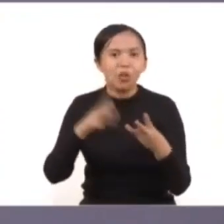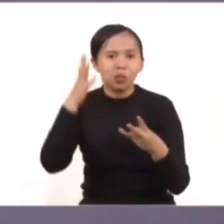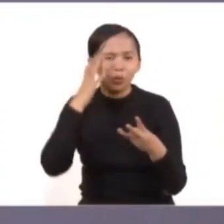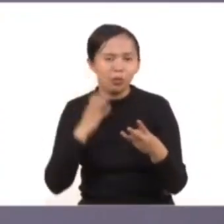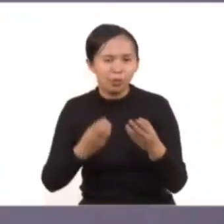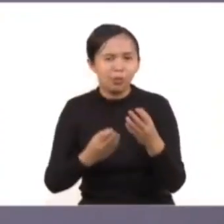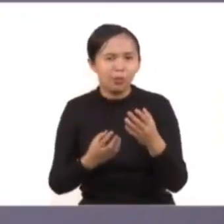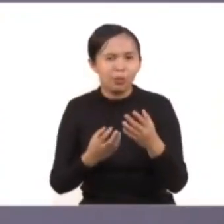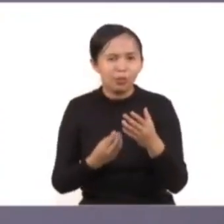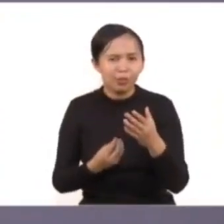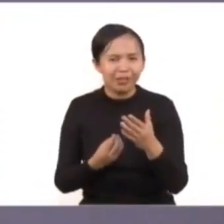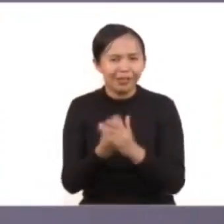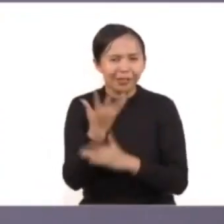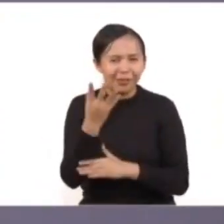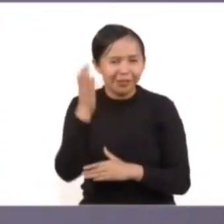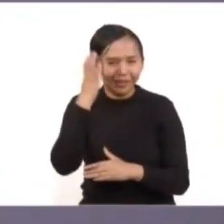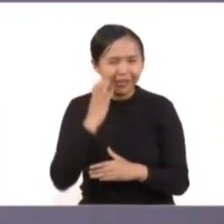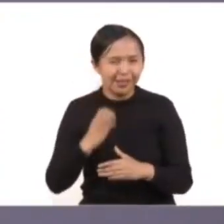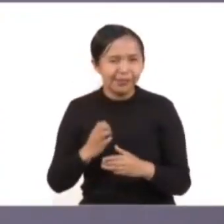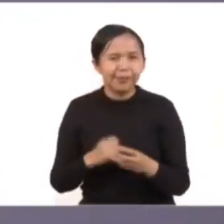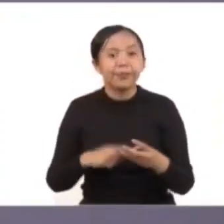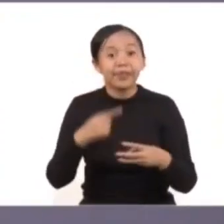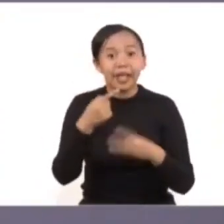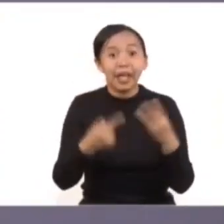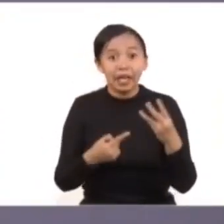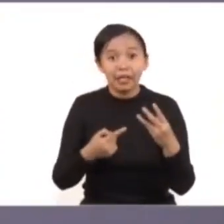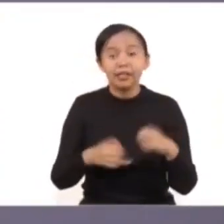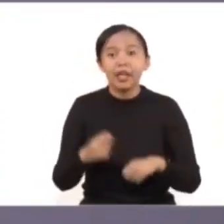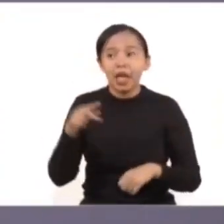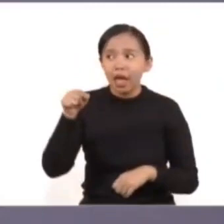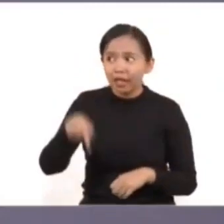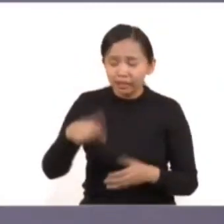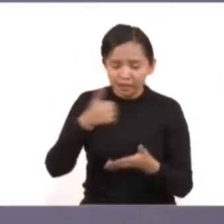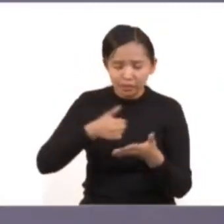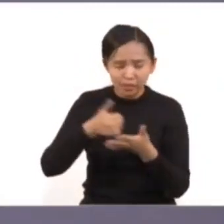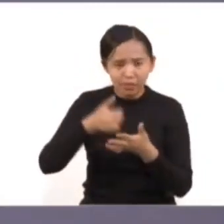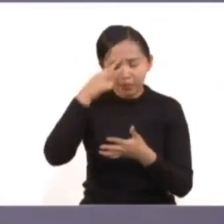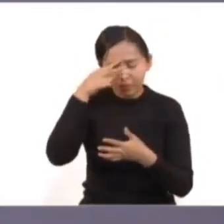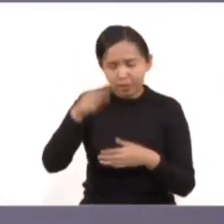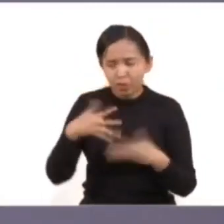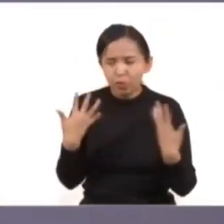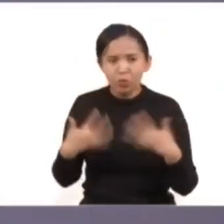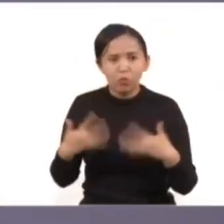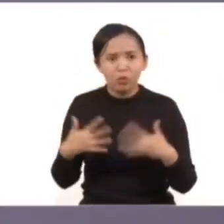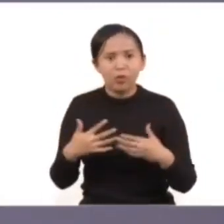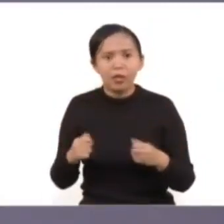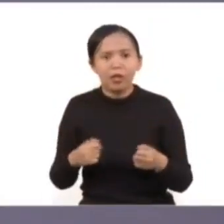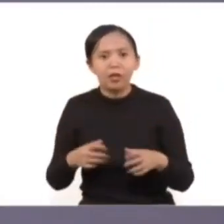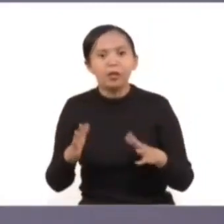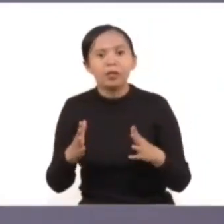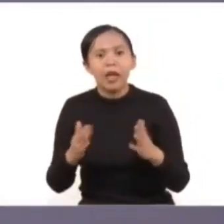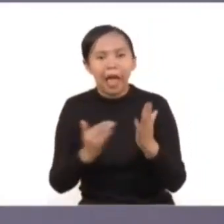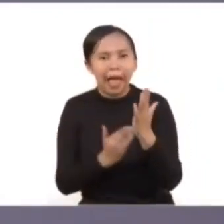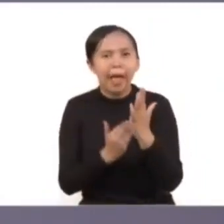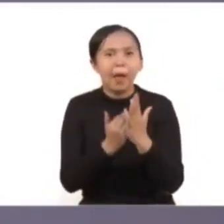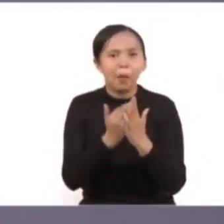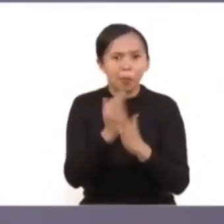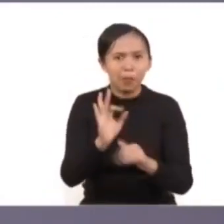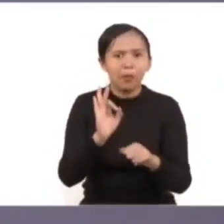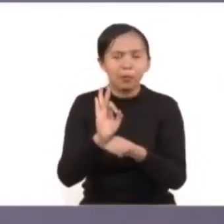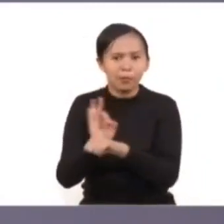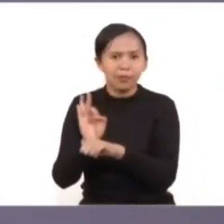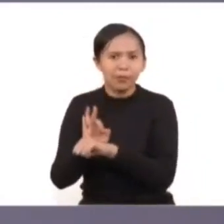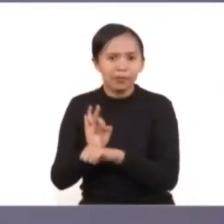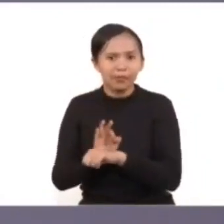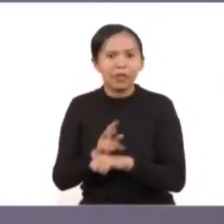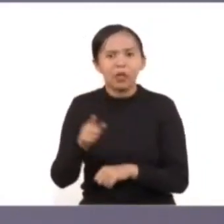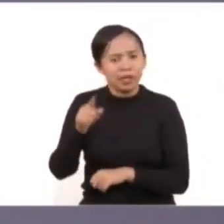capital nacional se encuentra en el mejor lugar y se pueden revisar los resultados específicos en la encuesta, que es un documento magnífico